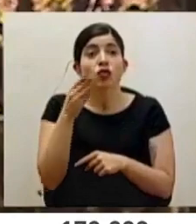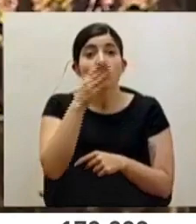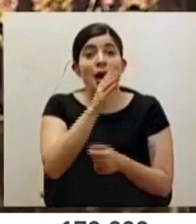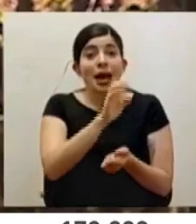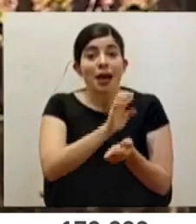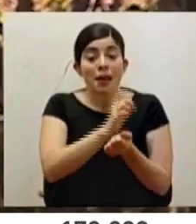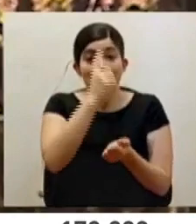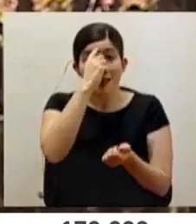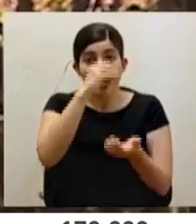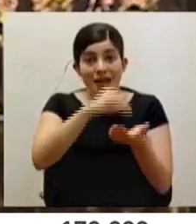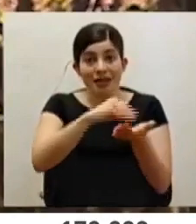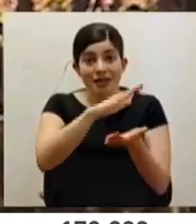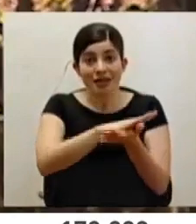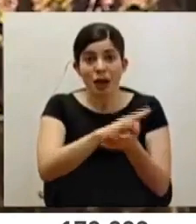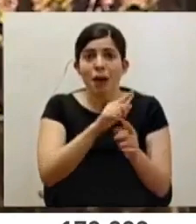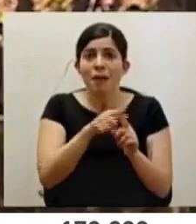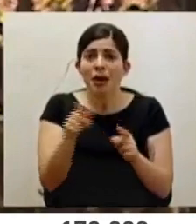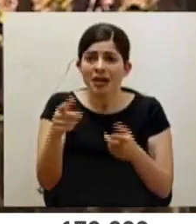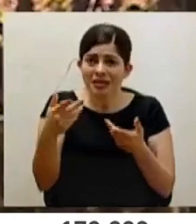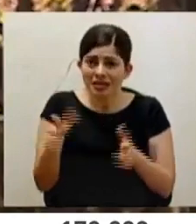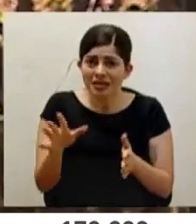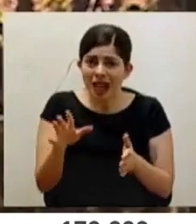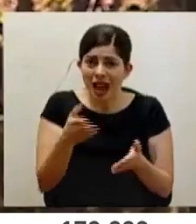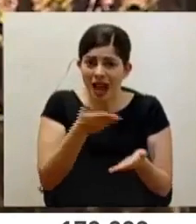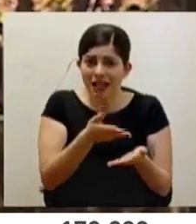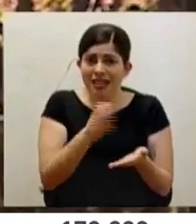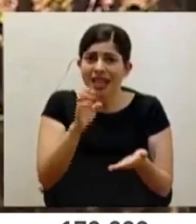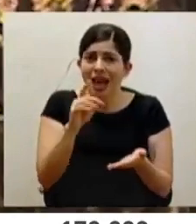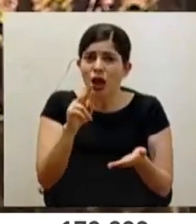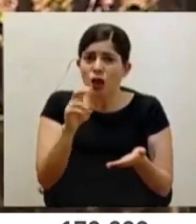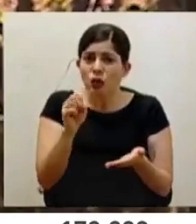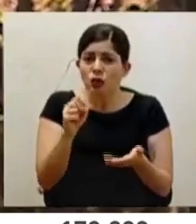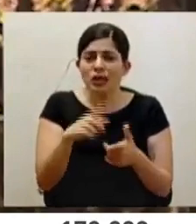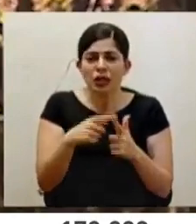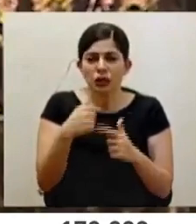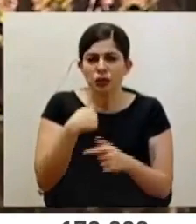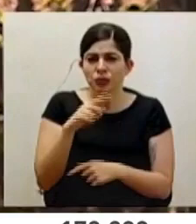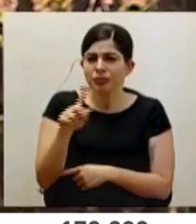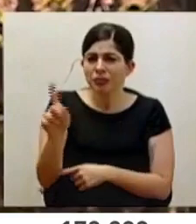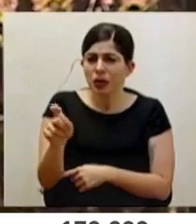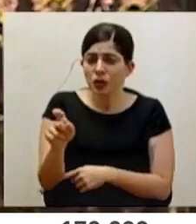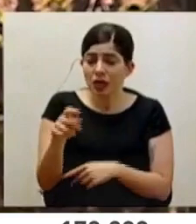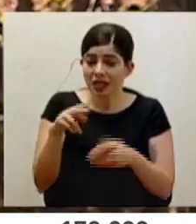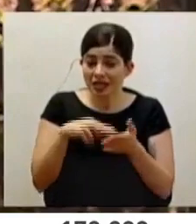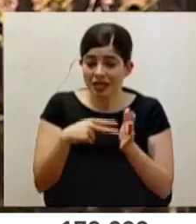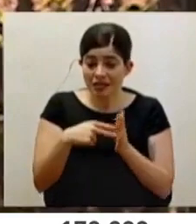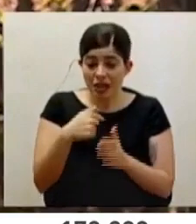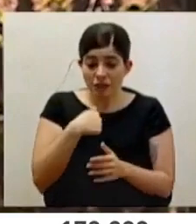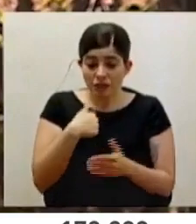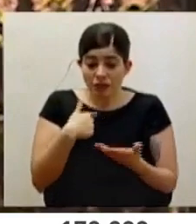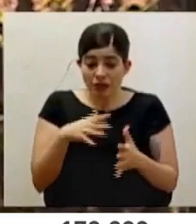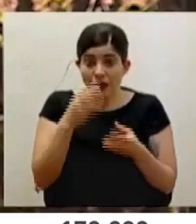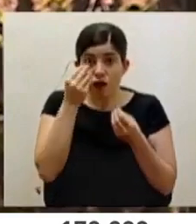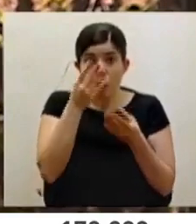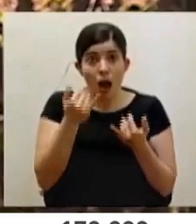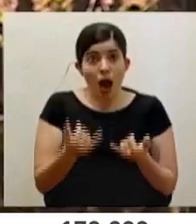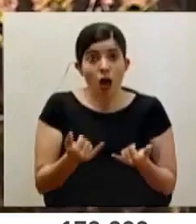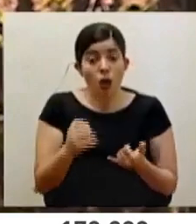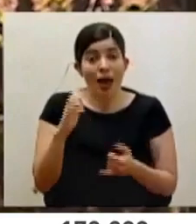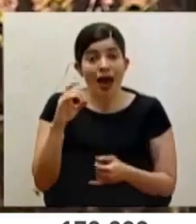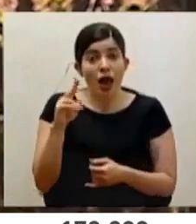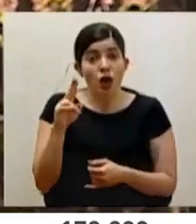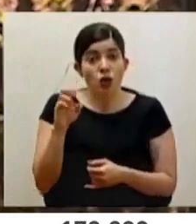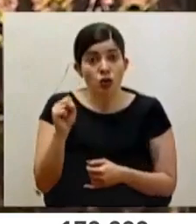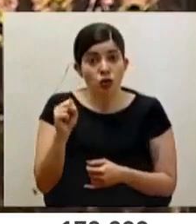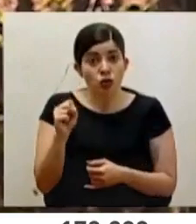a inscribirse a pesar de que ya están asegurados y están inscritos en el EDUS. Entonces, le consulto si los ciudadanos que ya tienen sus datos actualizados en el EDUS y